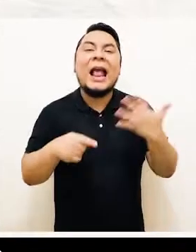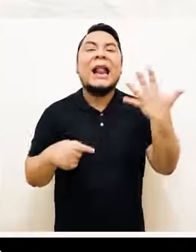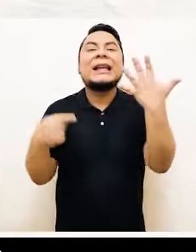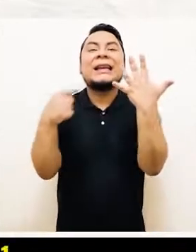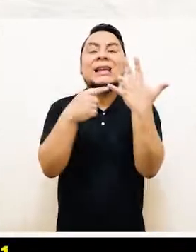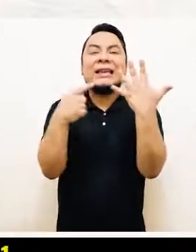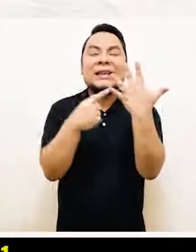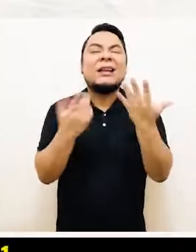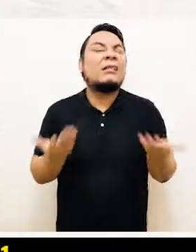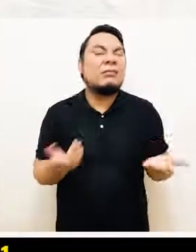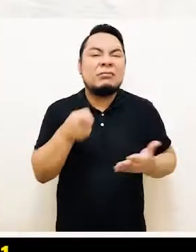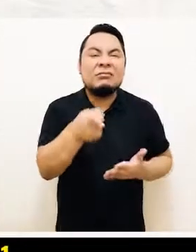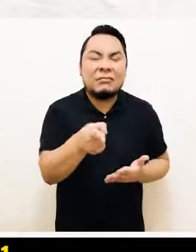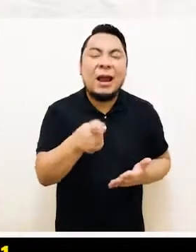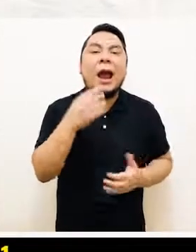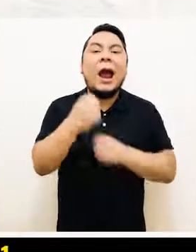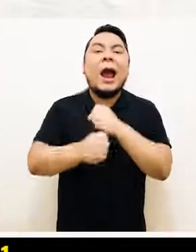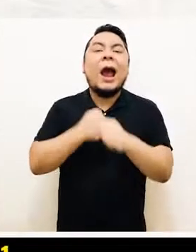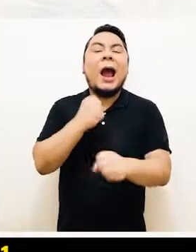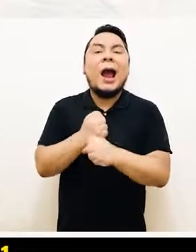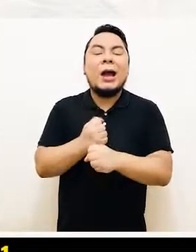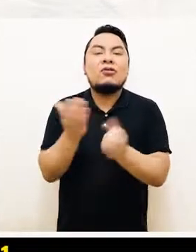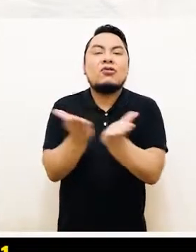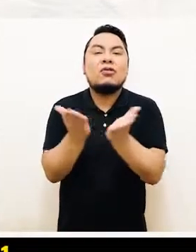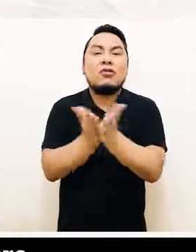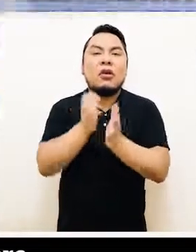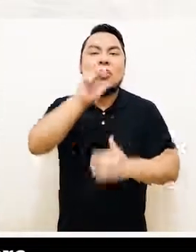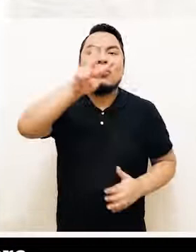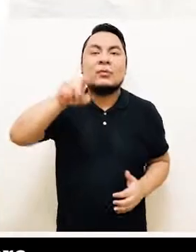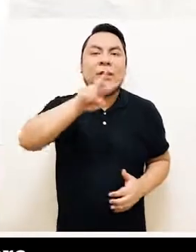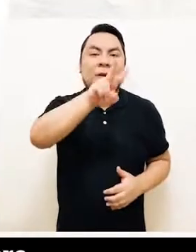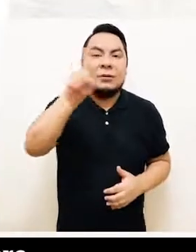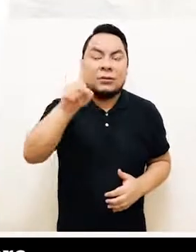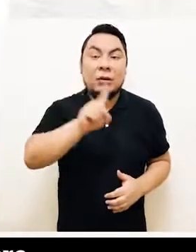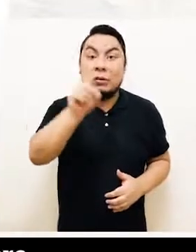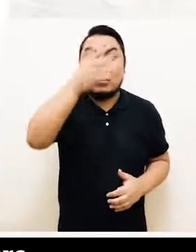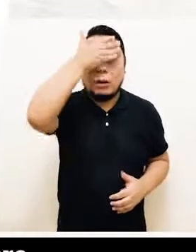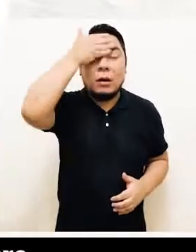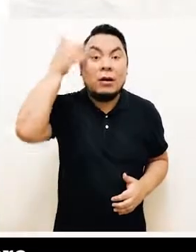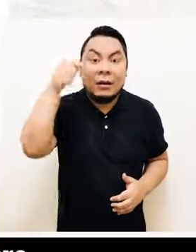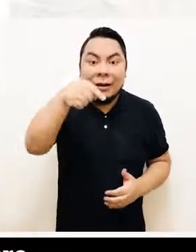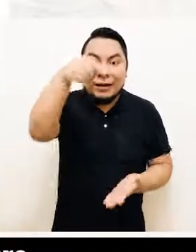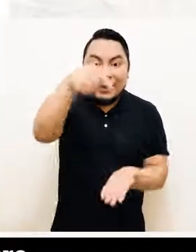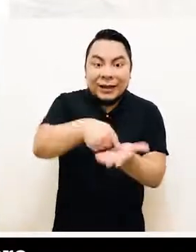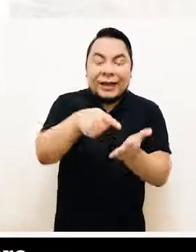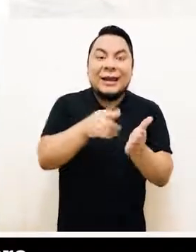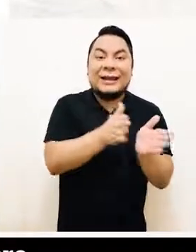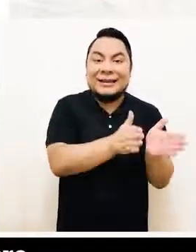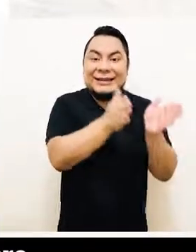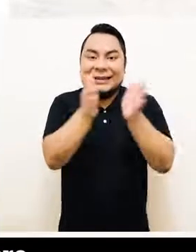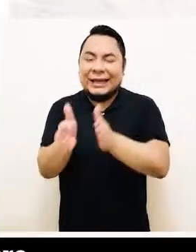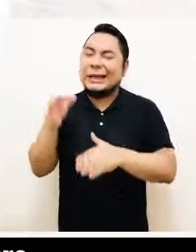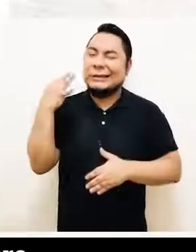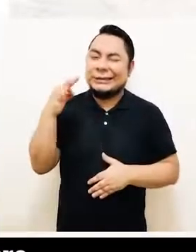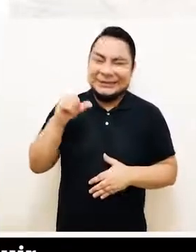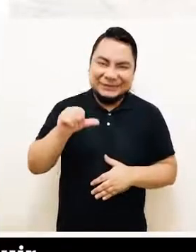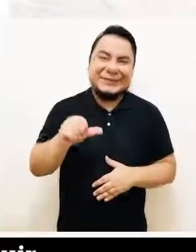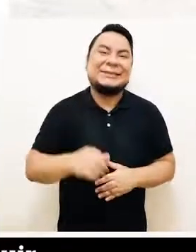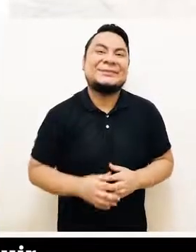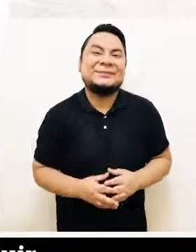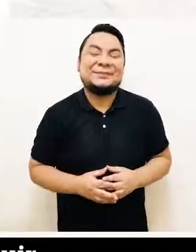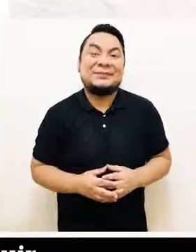quinta sección, correspondiente al año académico 2021. No olvides de hacer clic en Siguiente siempre.